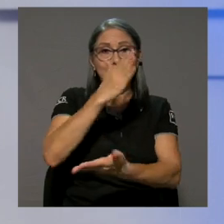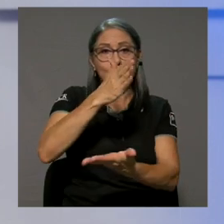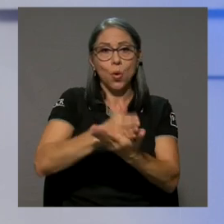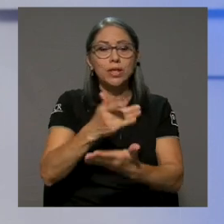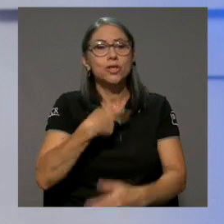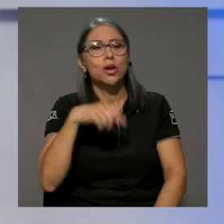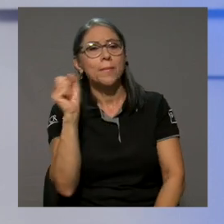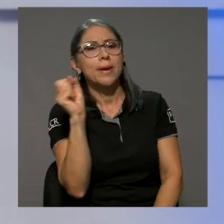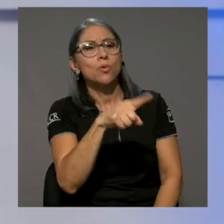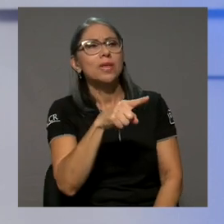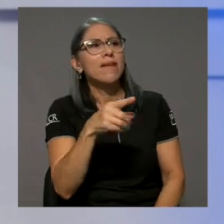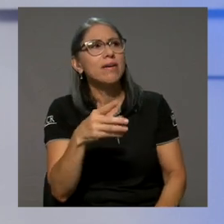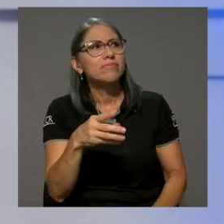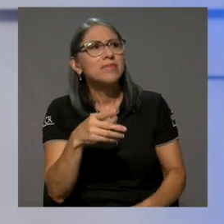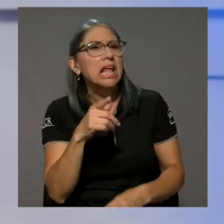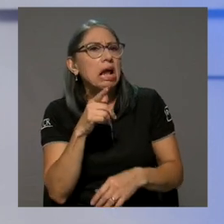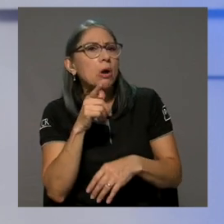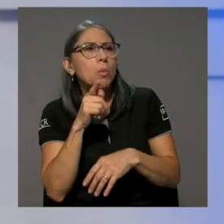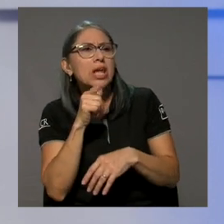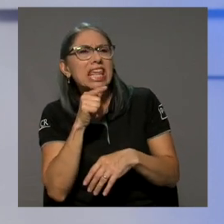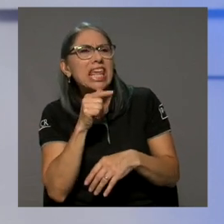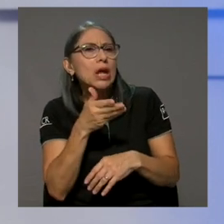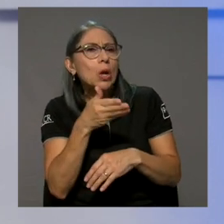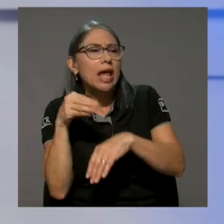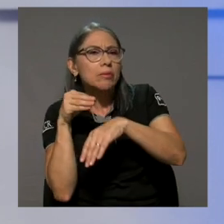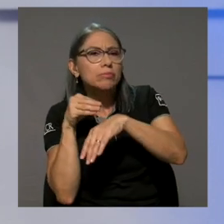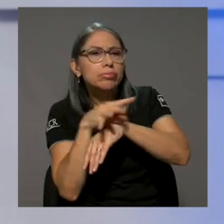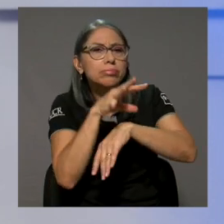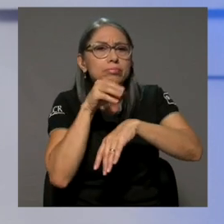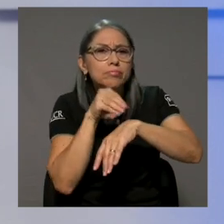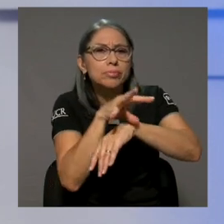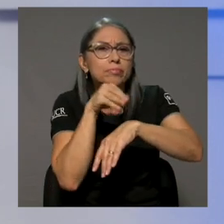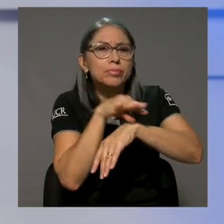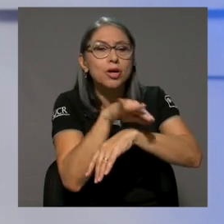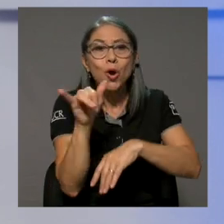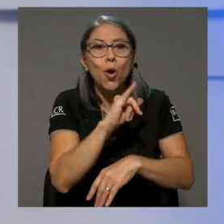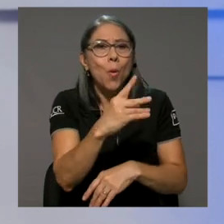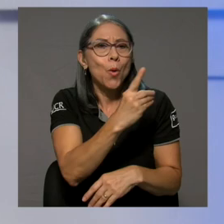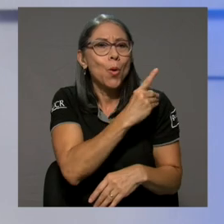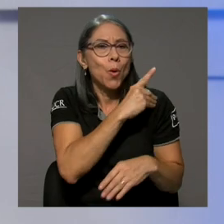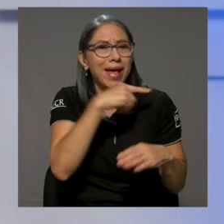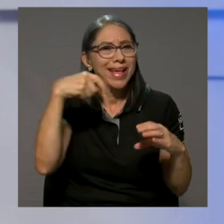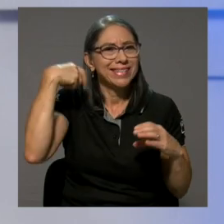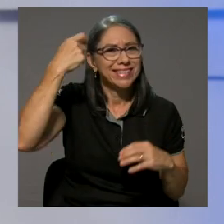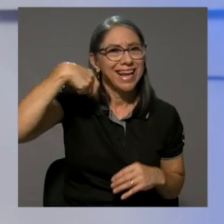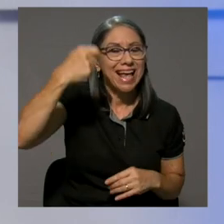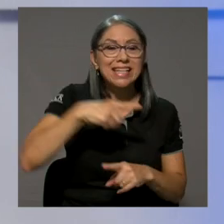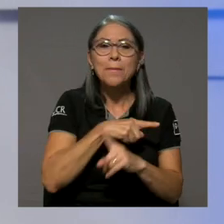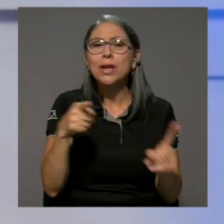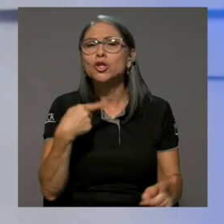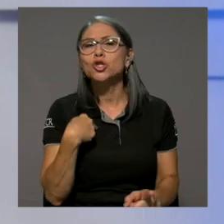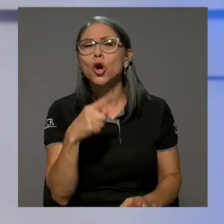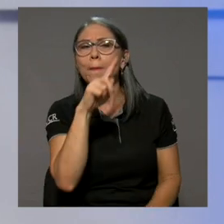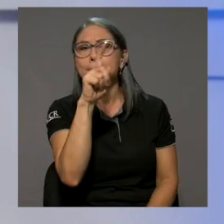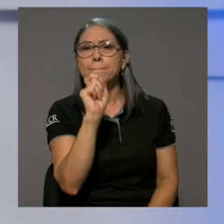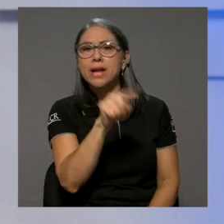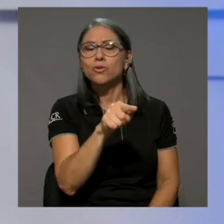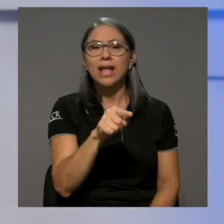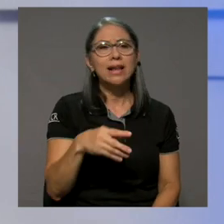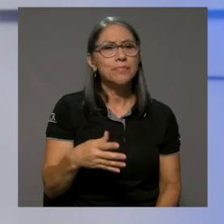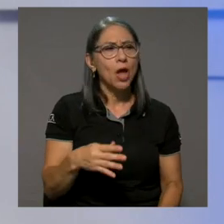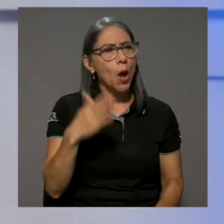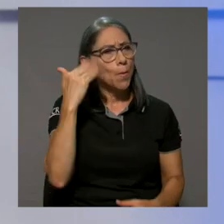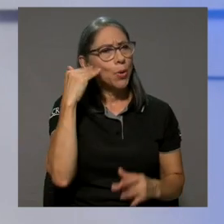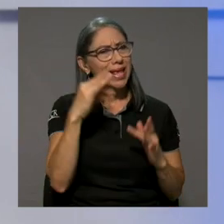antes del corte te preguntaba acerca de tus influencias, ¿verdad? Como cineasta. Sin embargo, quería preguntarte qué te